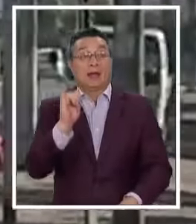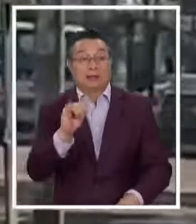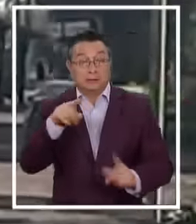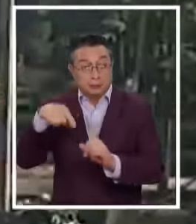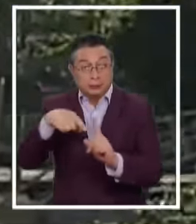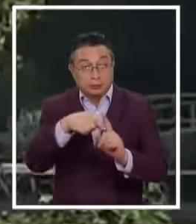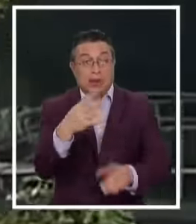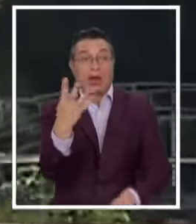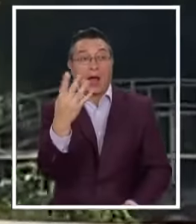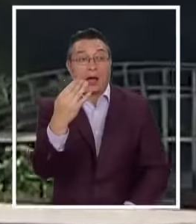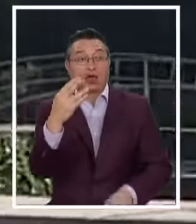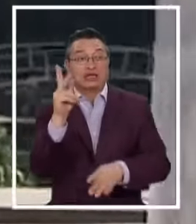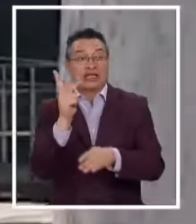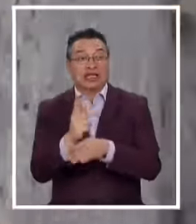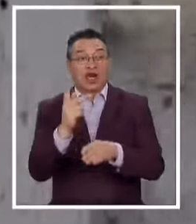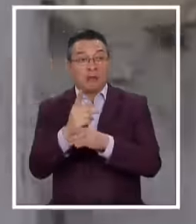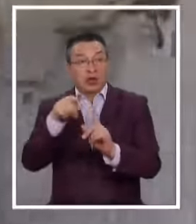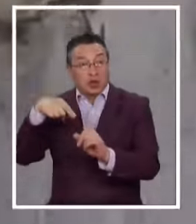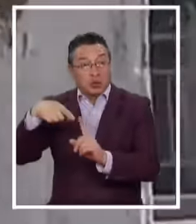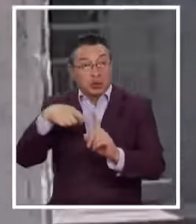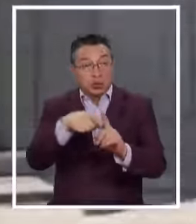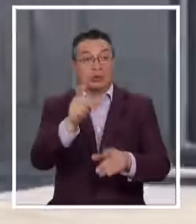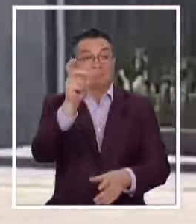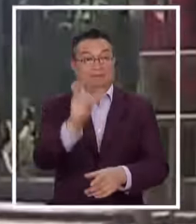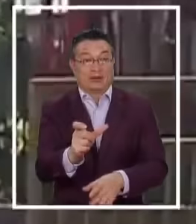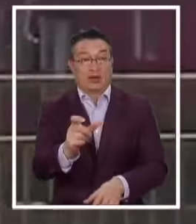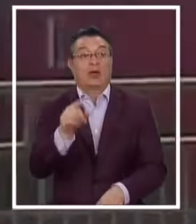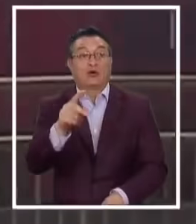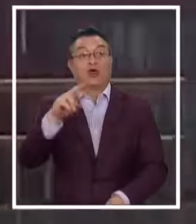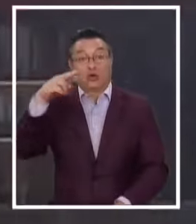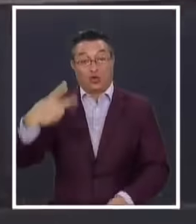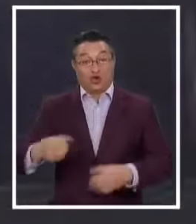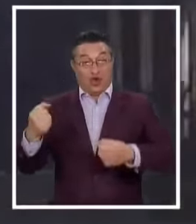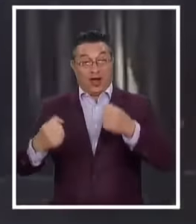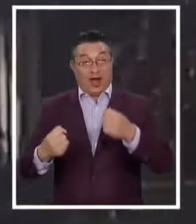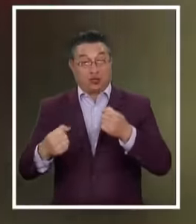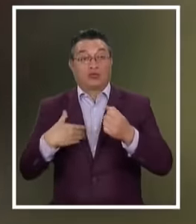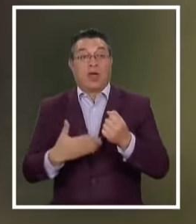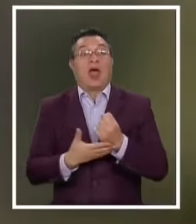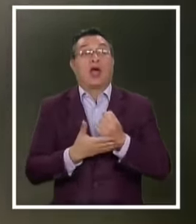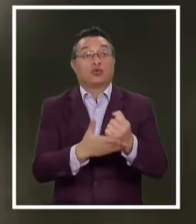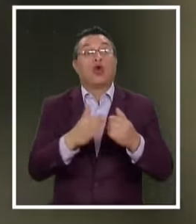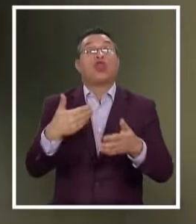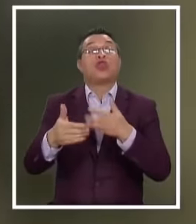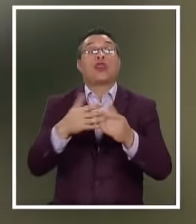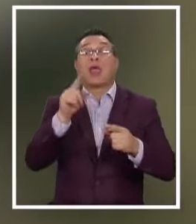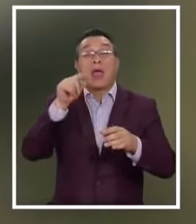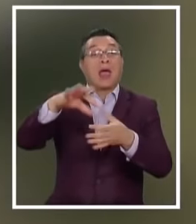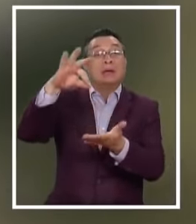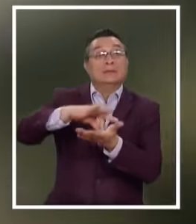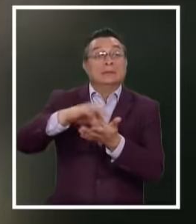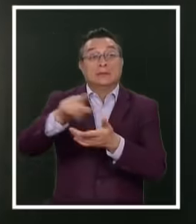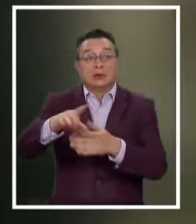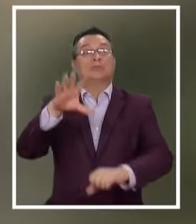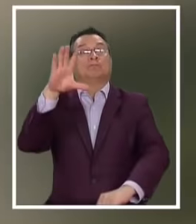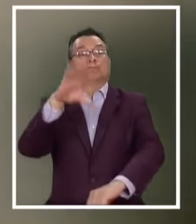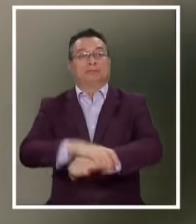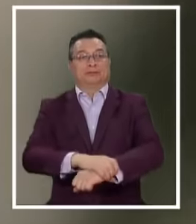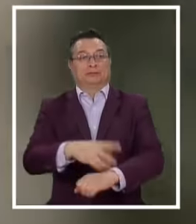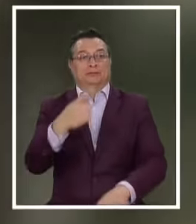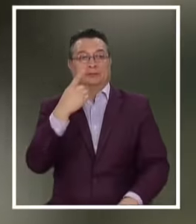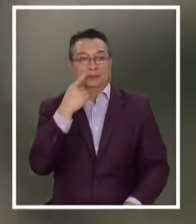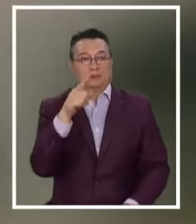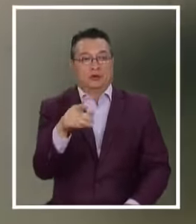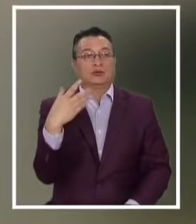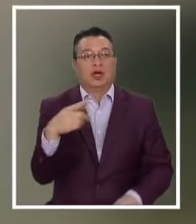percibió Durante 14 kilómetros Al delincuente Fue el dueño Del automóvil Quien ayudó Con las coordenadas Que permitieron El arresto De un hombre Que